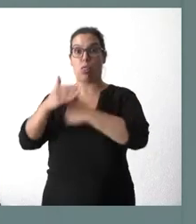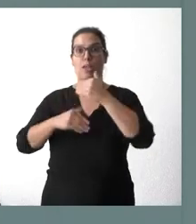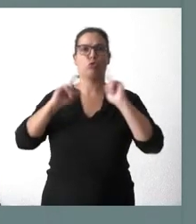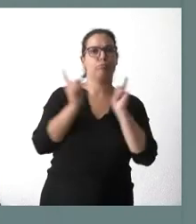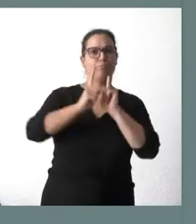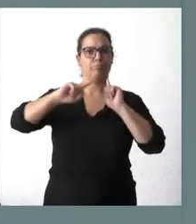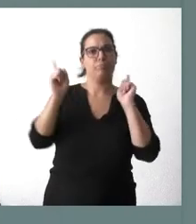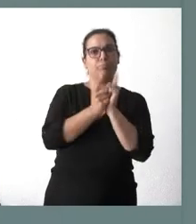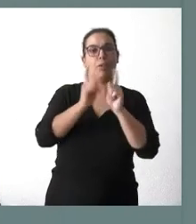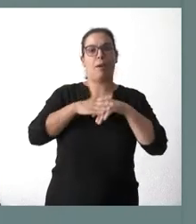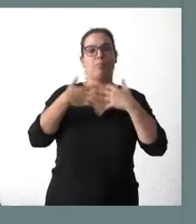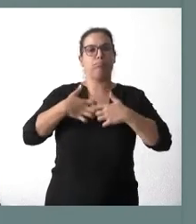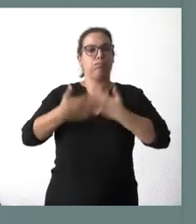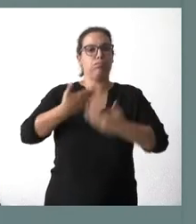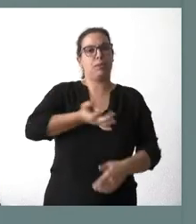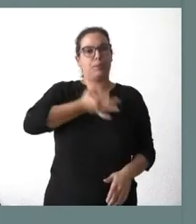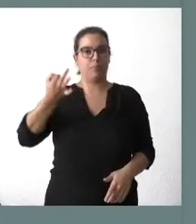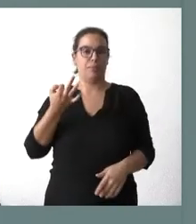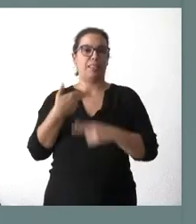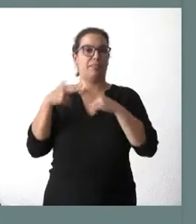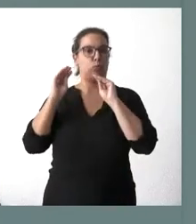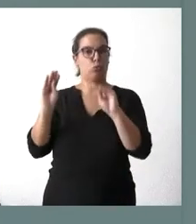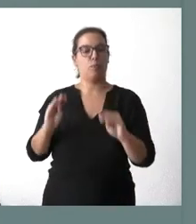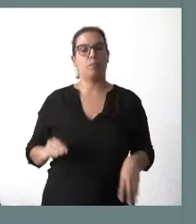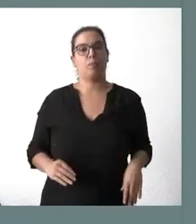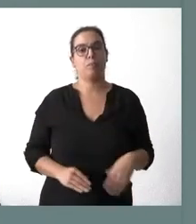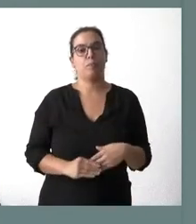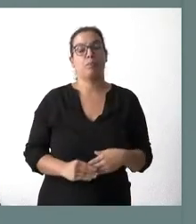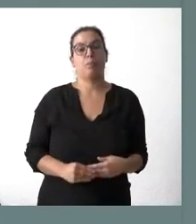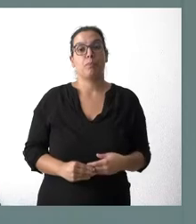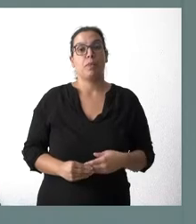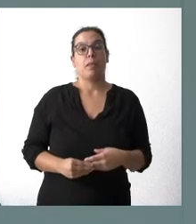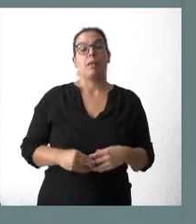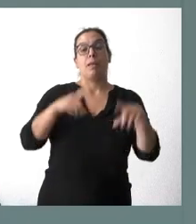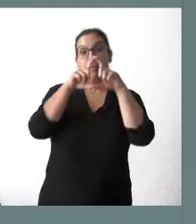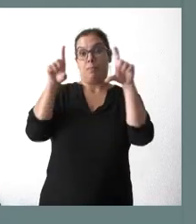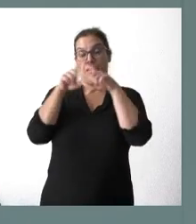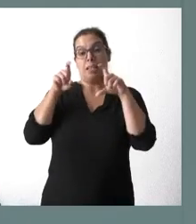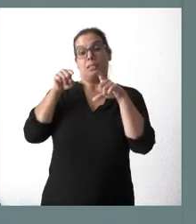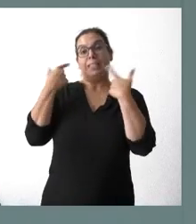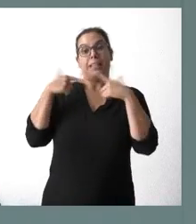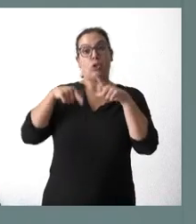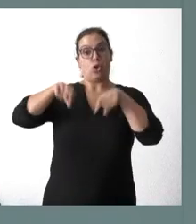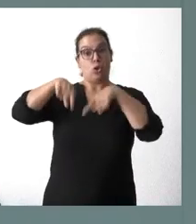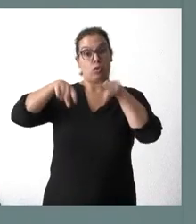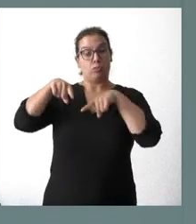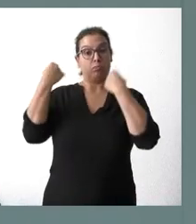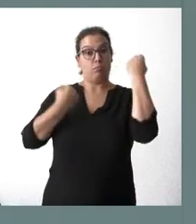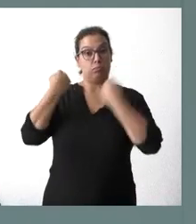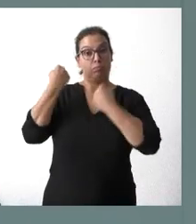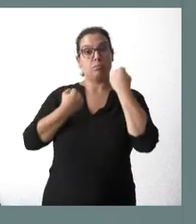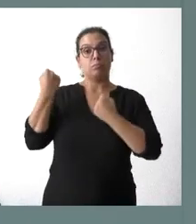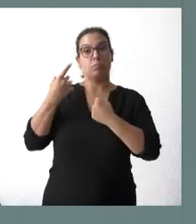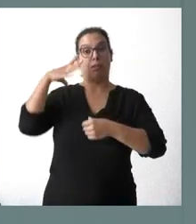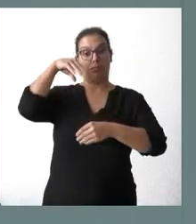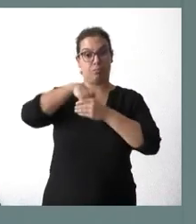eficiente en ese tipo de actividades, siendo una de las empresas del sector de automoción que están ubicadas en nuestra